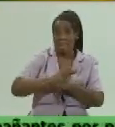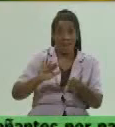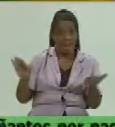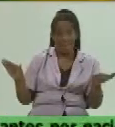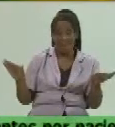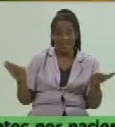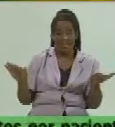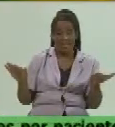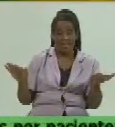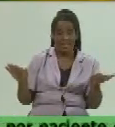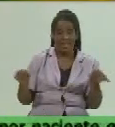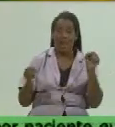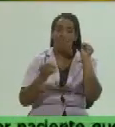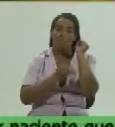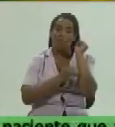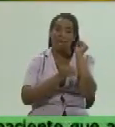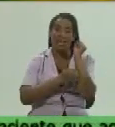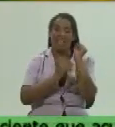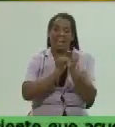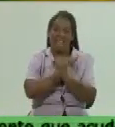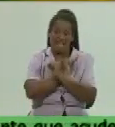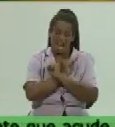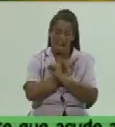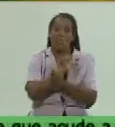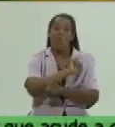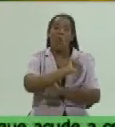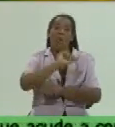fortaleza que queremos que queremos lograr